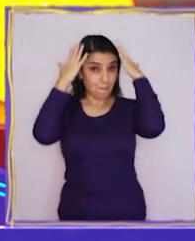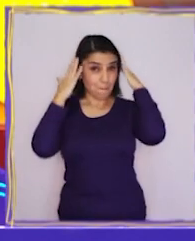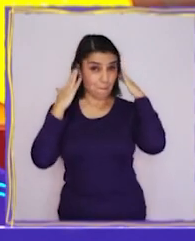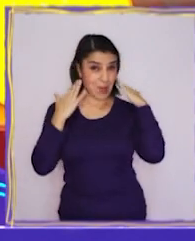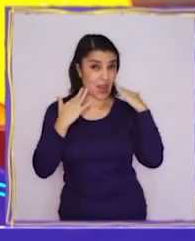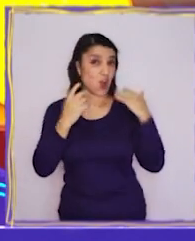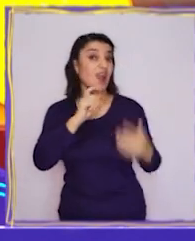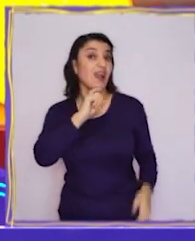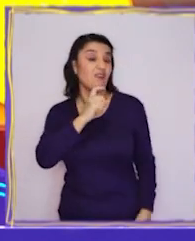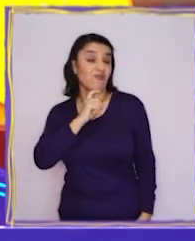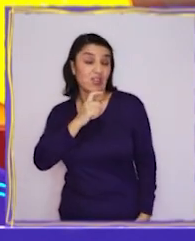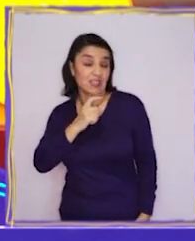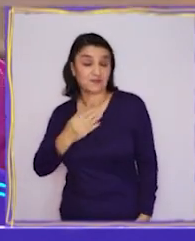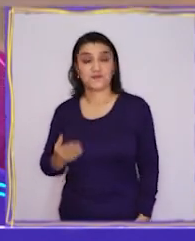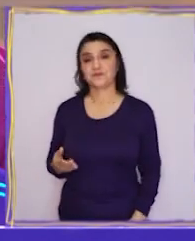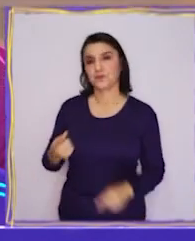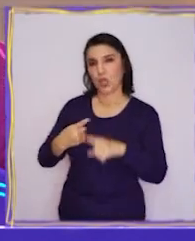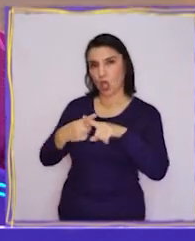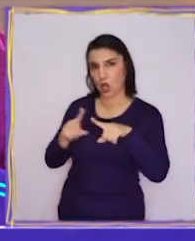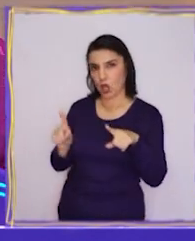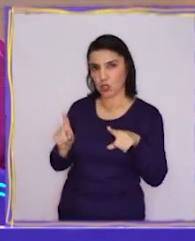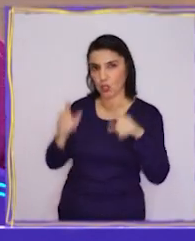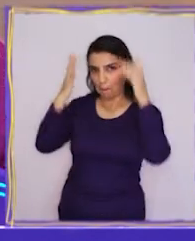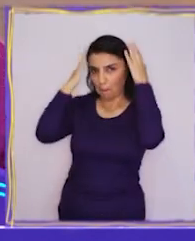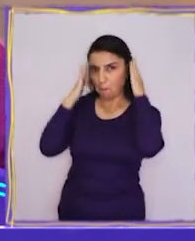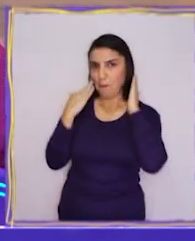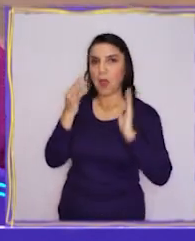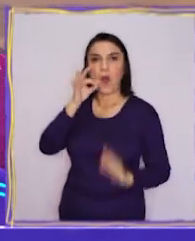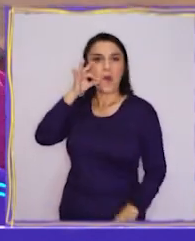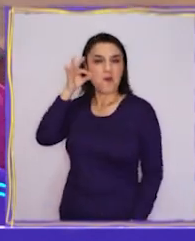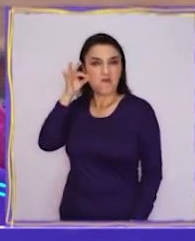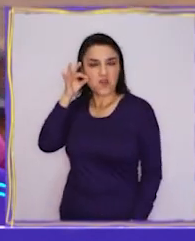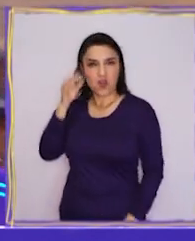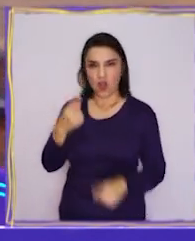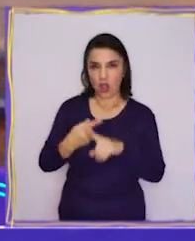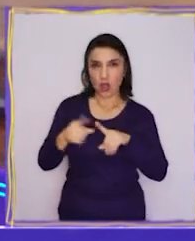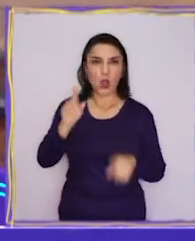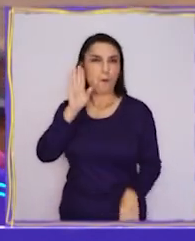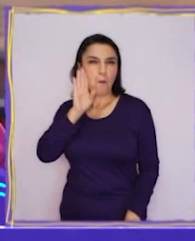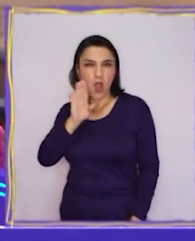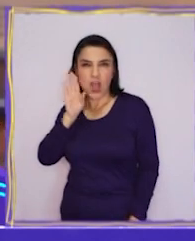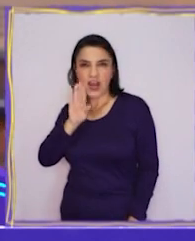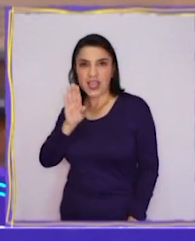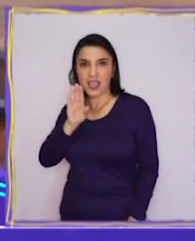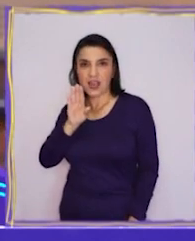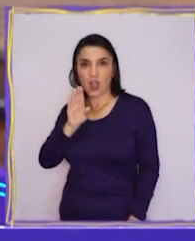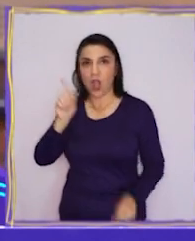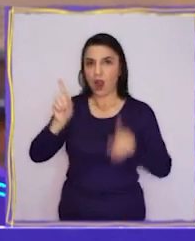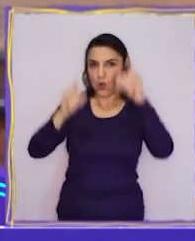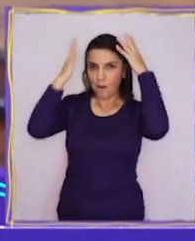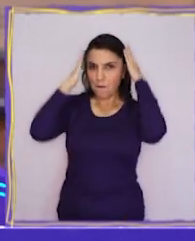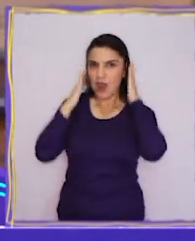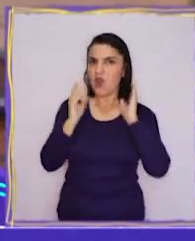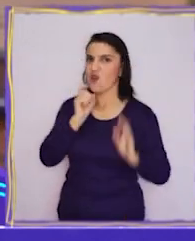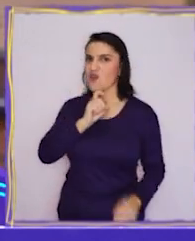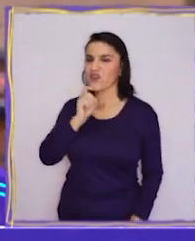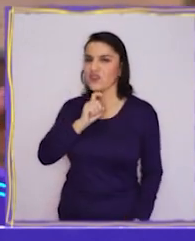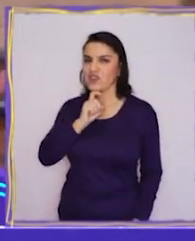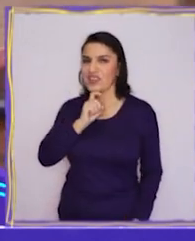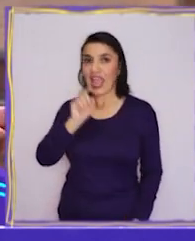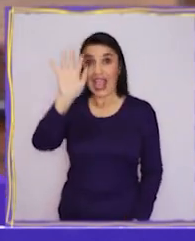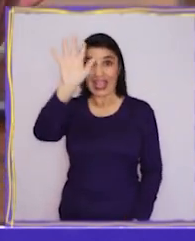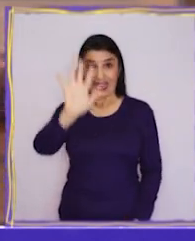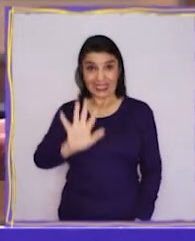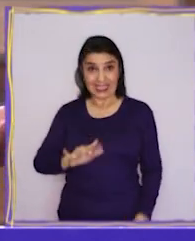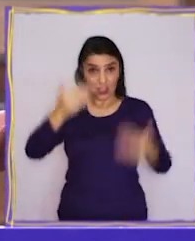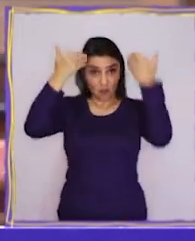el pelo de color café, otros son rubios, hay morenos e incluso colorines. Sus